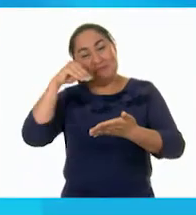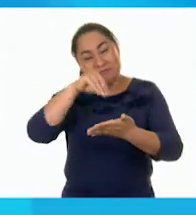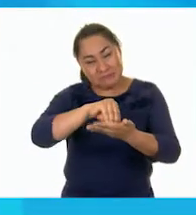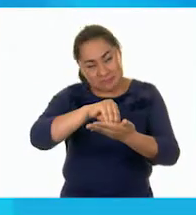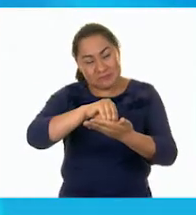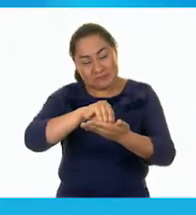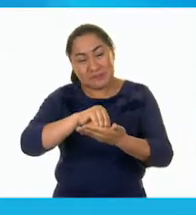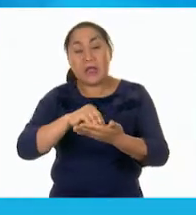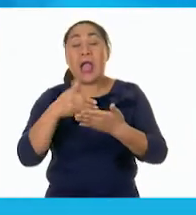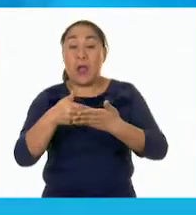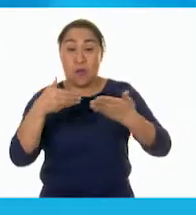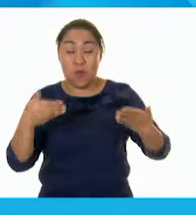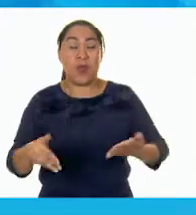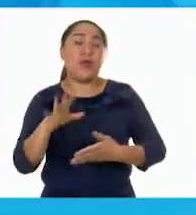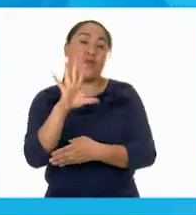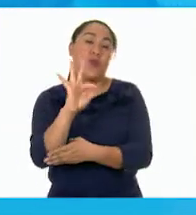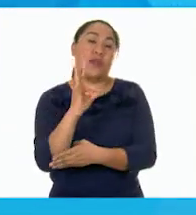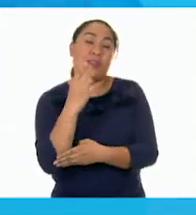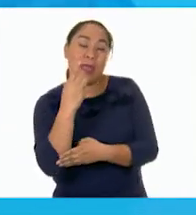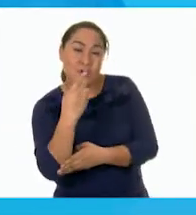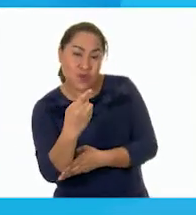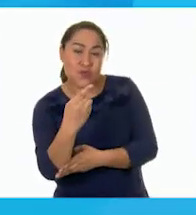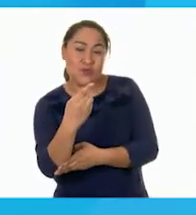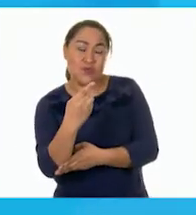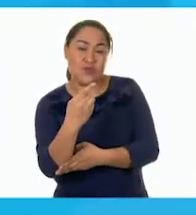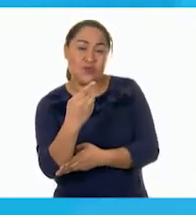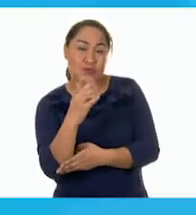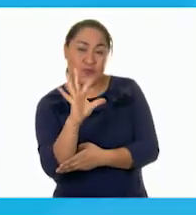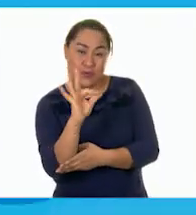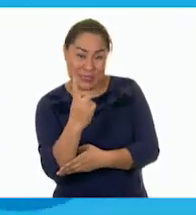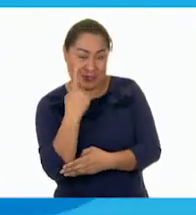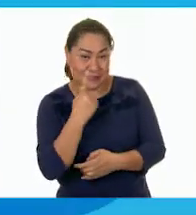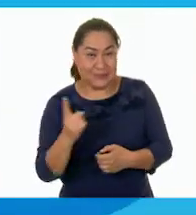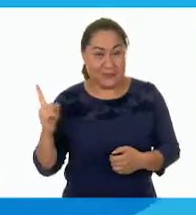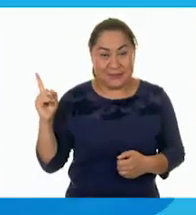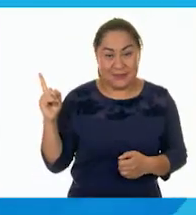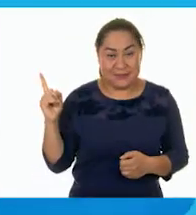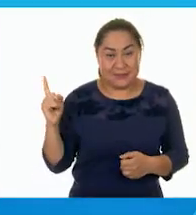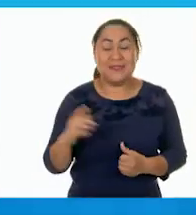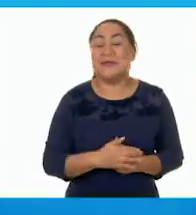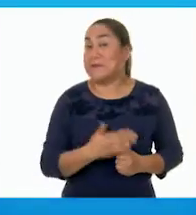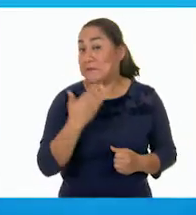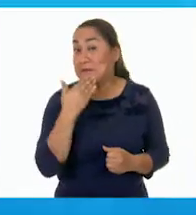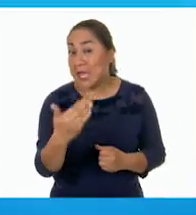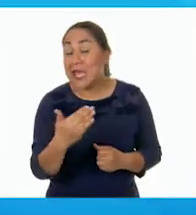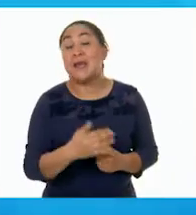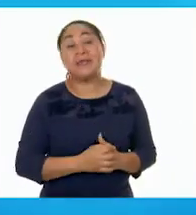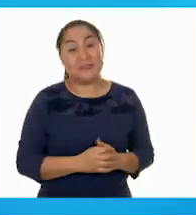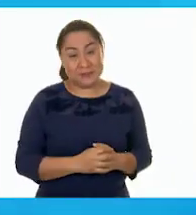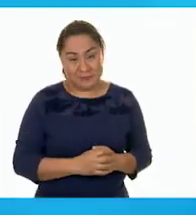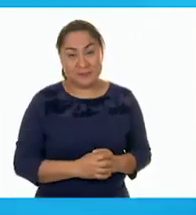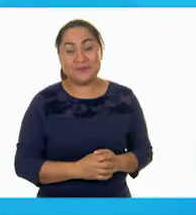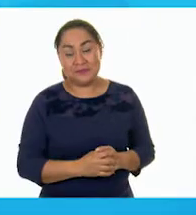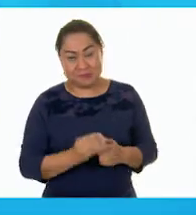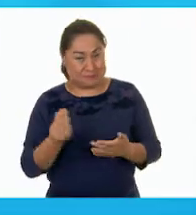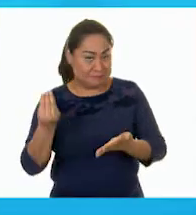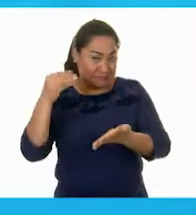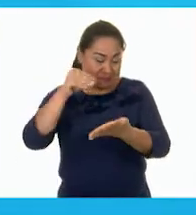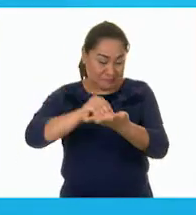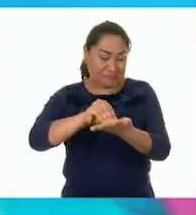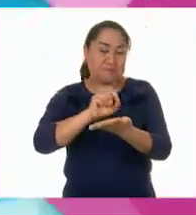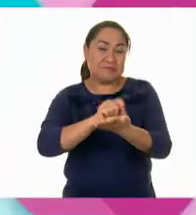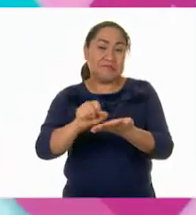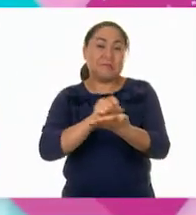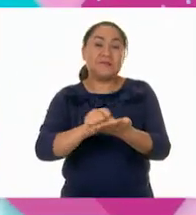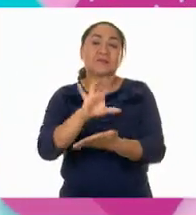¿cuántas tiene ahora? 41. 41, como lo vemos ahí en pantalla. Muy bien. Entonces, también escribo... bien, Daniel. ...41